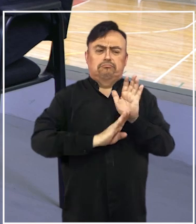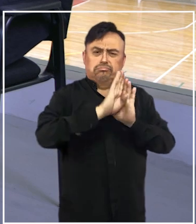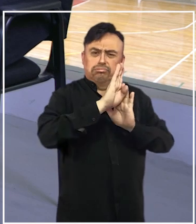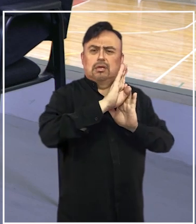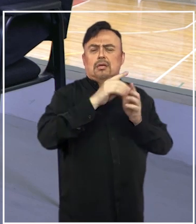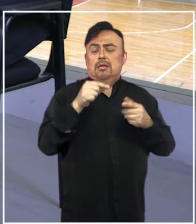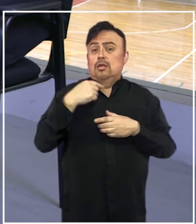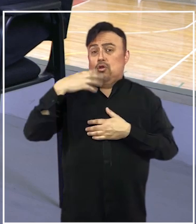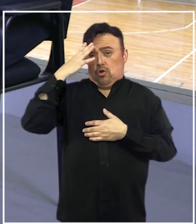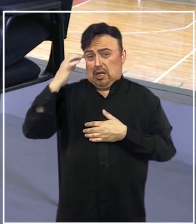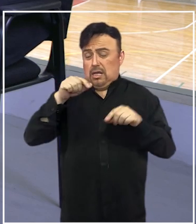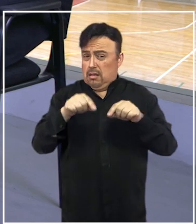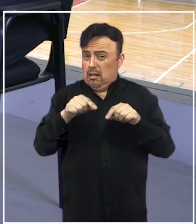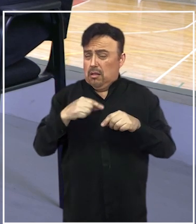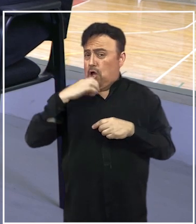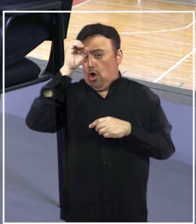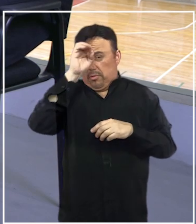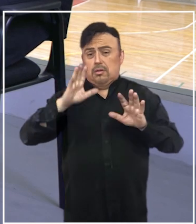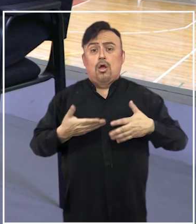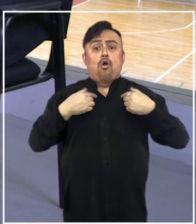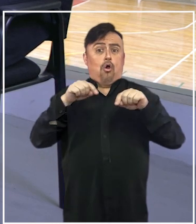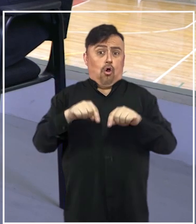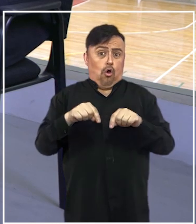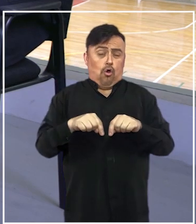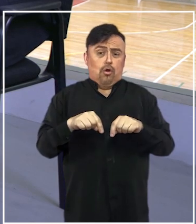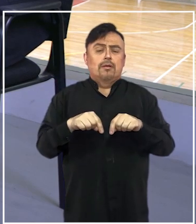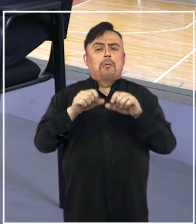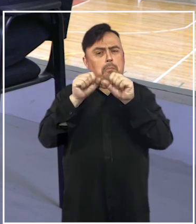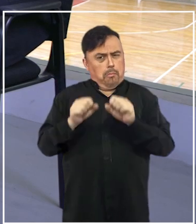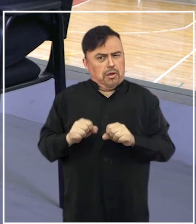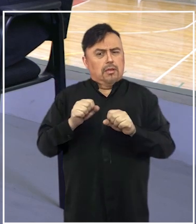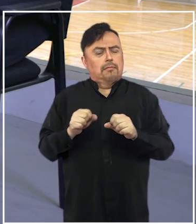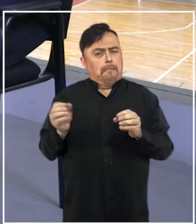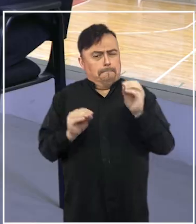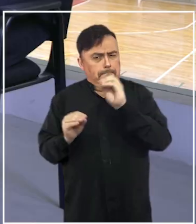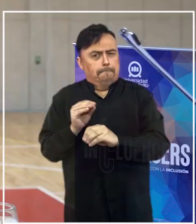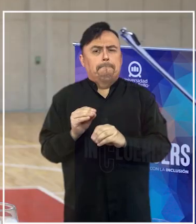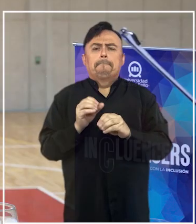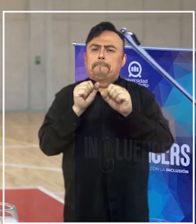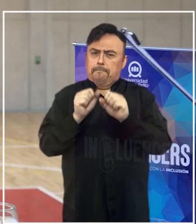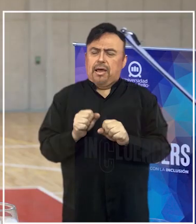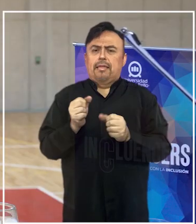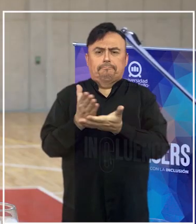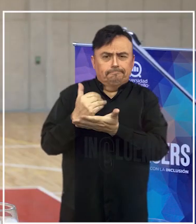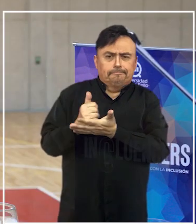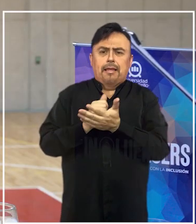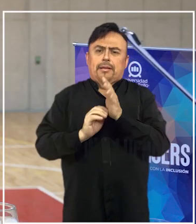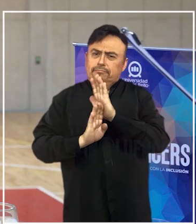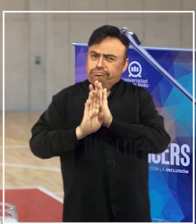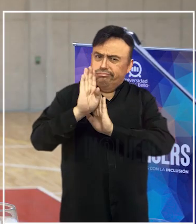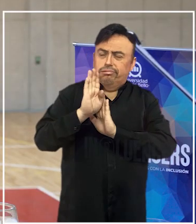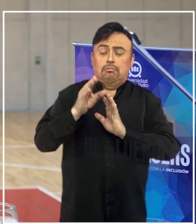Y creo que eso me parece a mí que hoy día son aspectos que pueden seguir desarrollándose. Por supuesto,